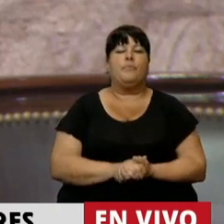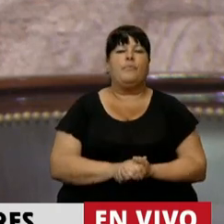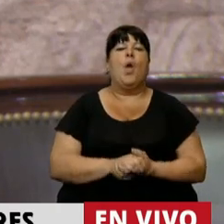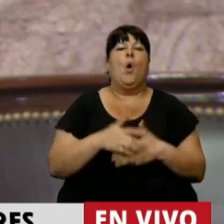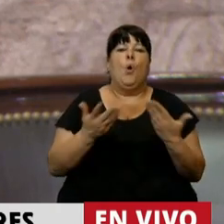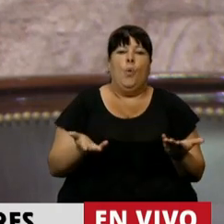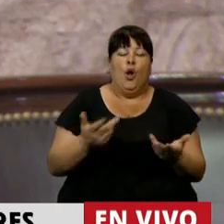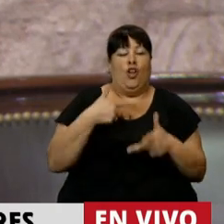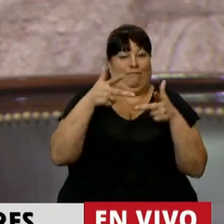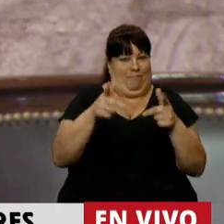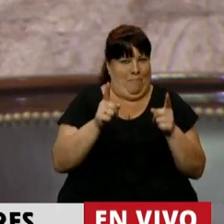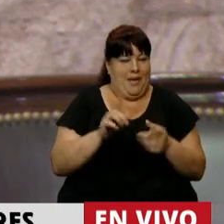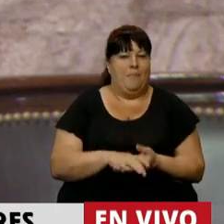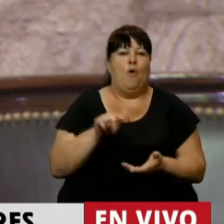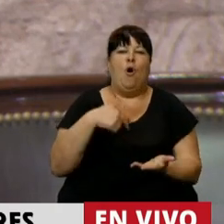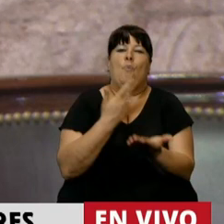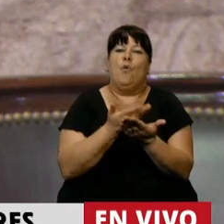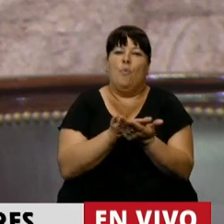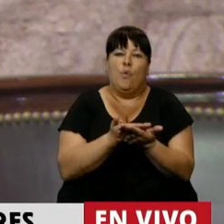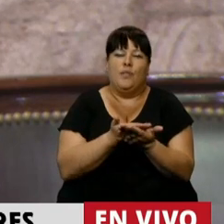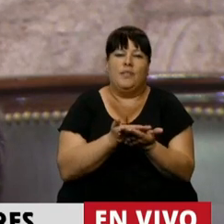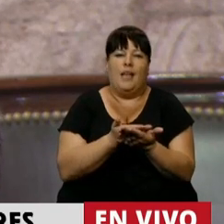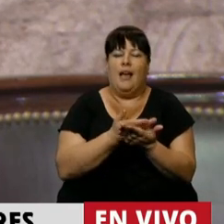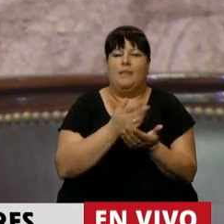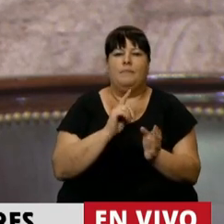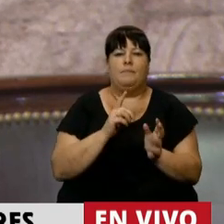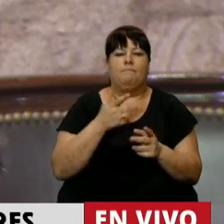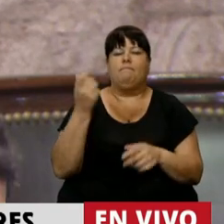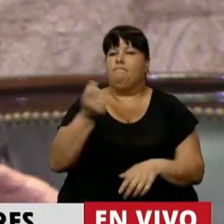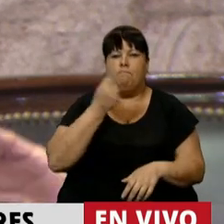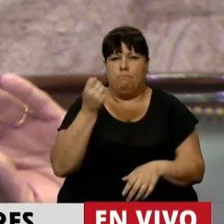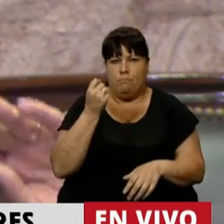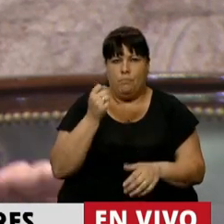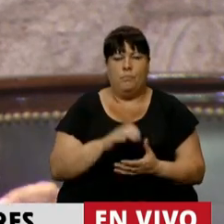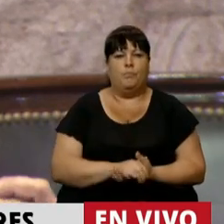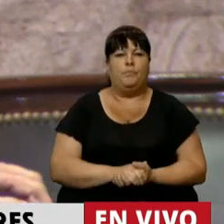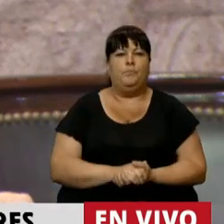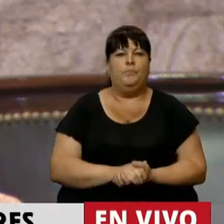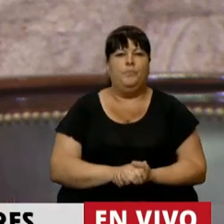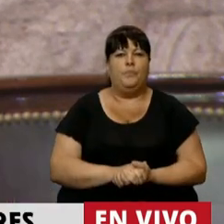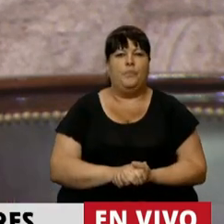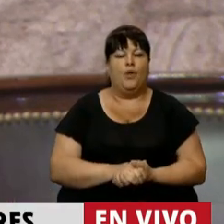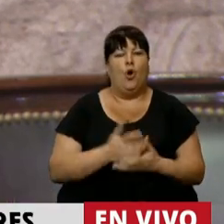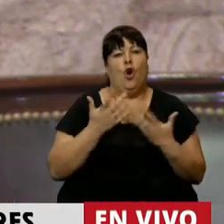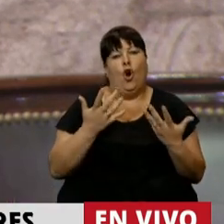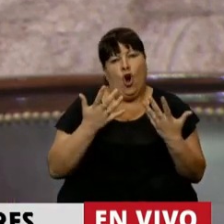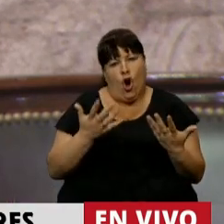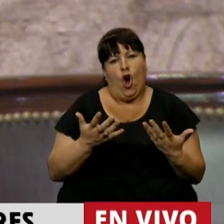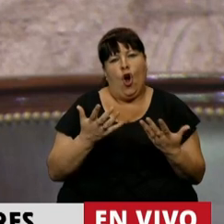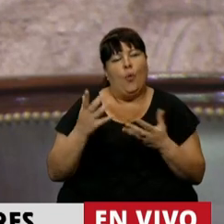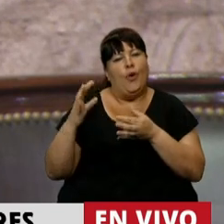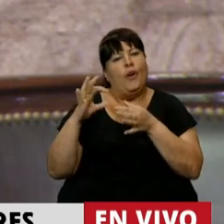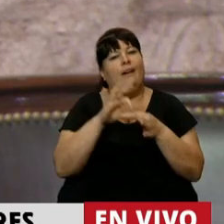Bueno, presidente, le decía, este planteo es fundamental y, por supuesto, está